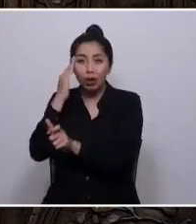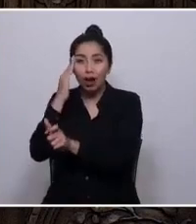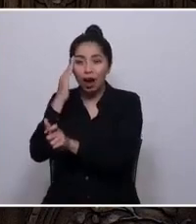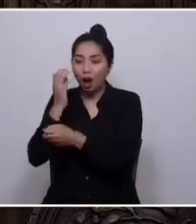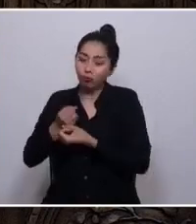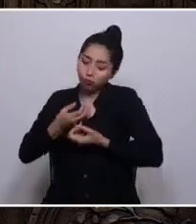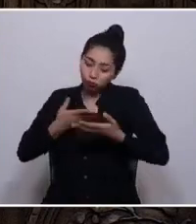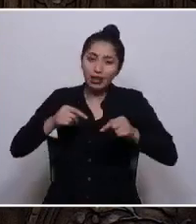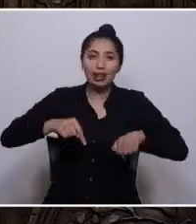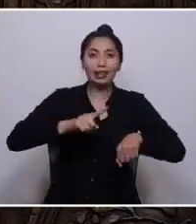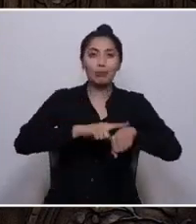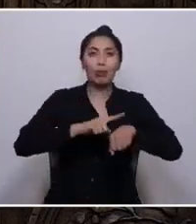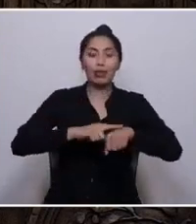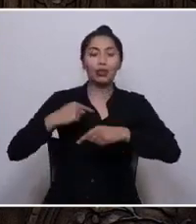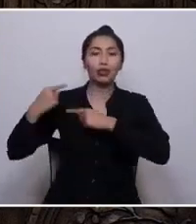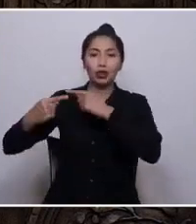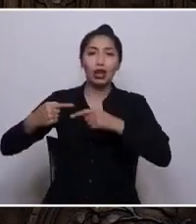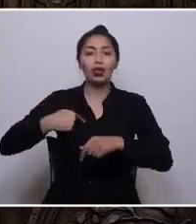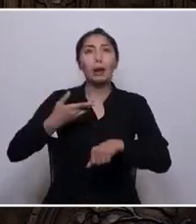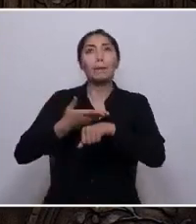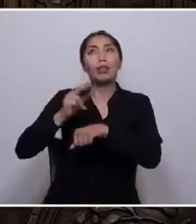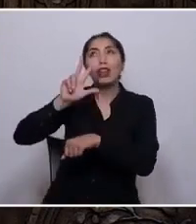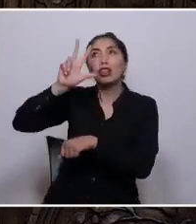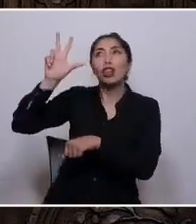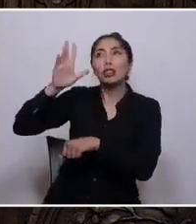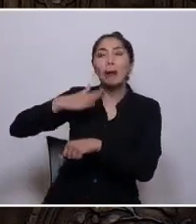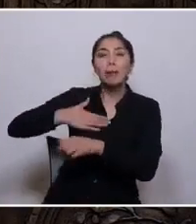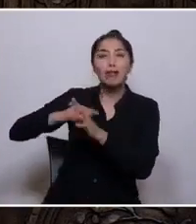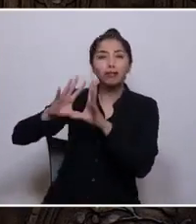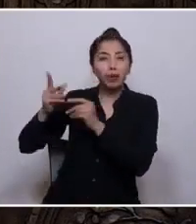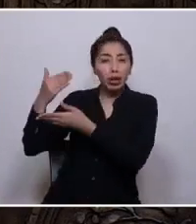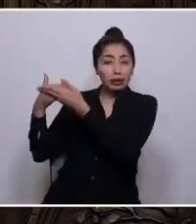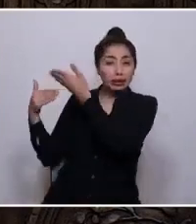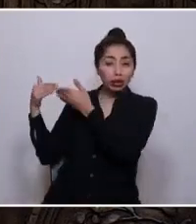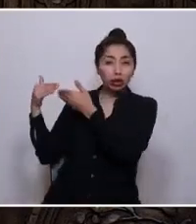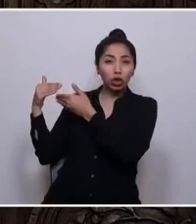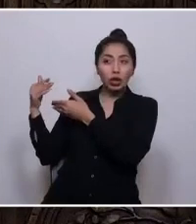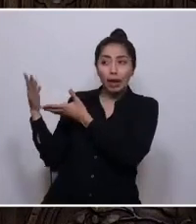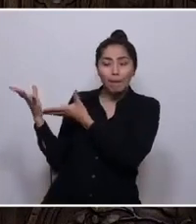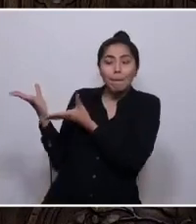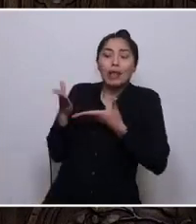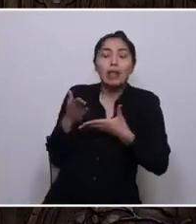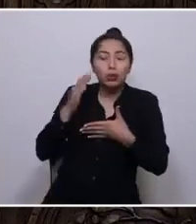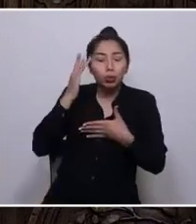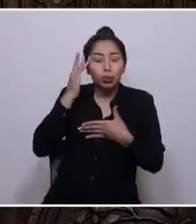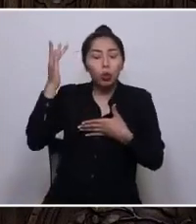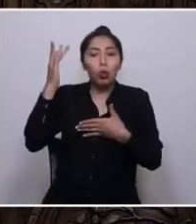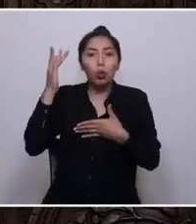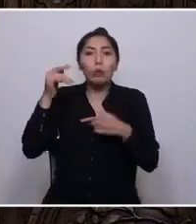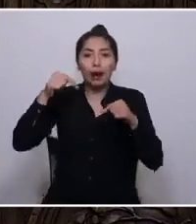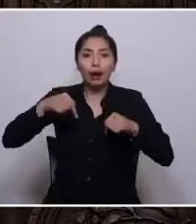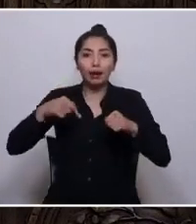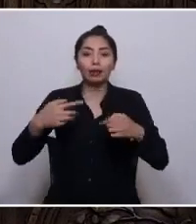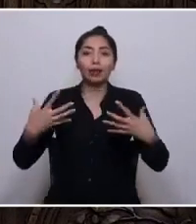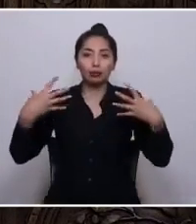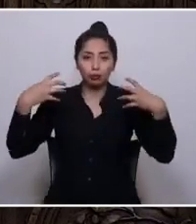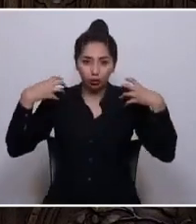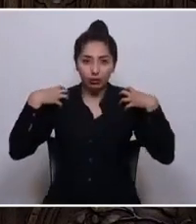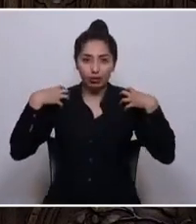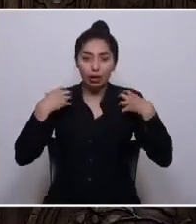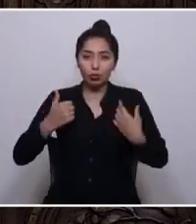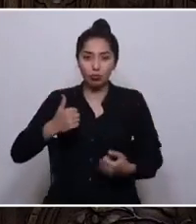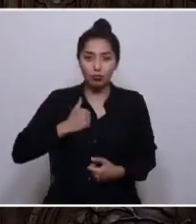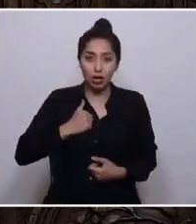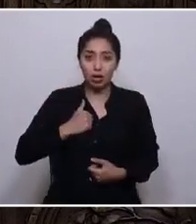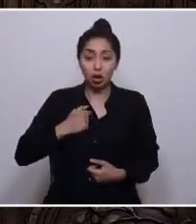Pido a Dios y a mis ancestros la sabiduría necesaria para este cometido. Como candidato en su